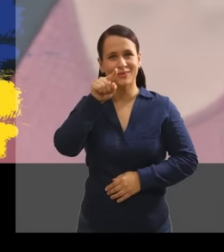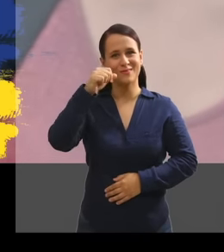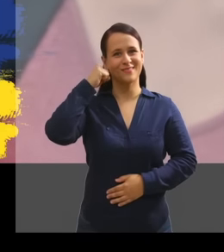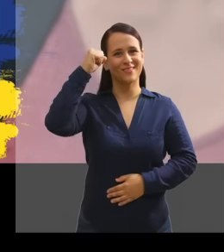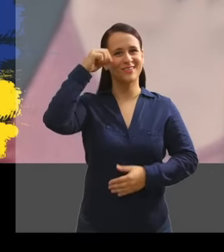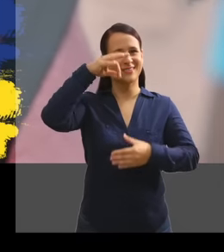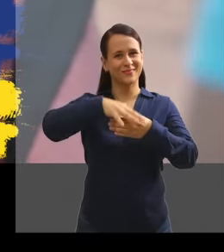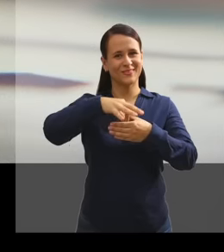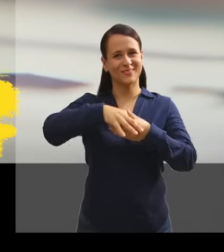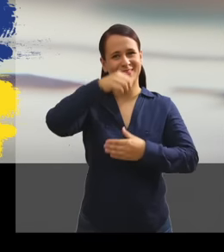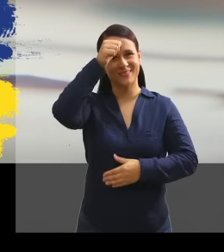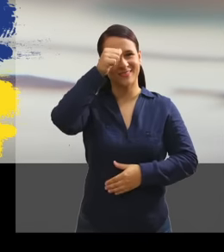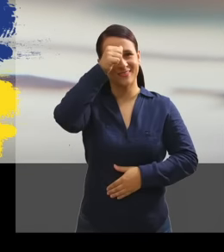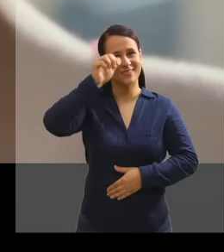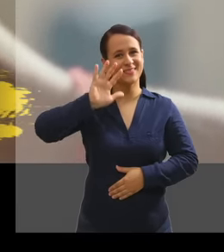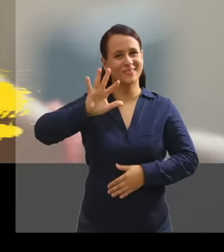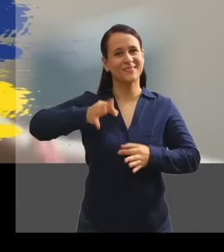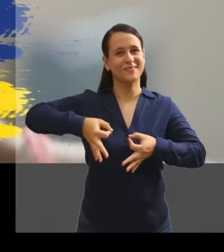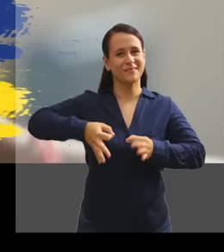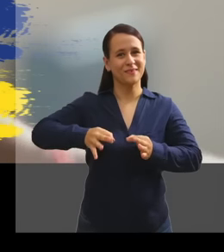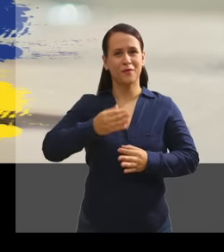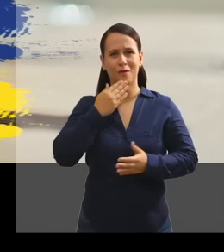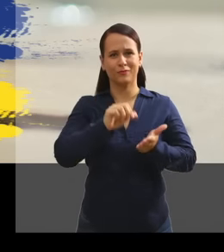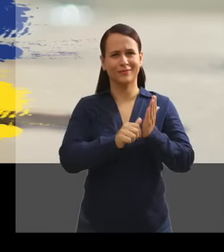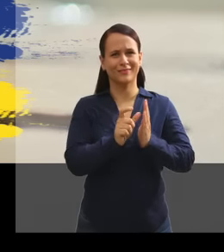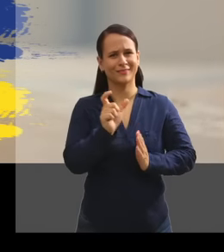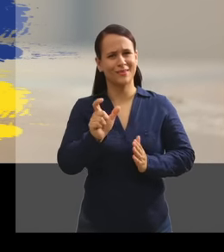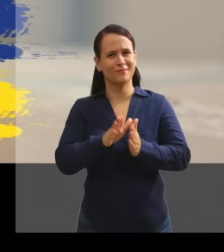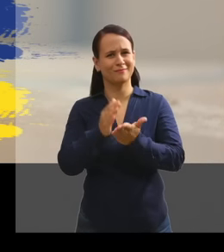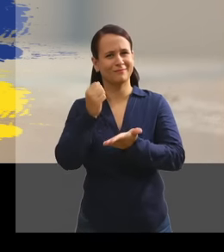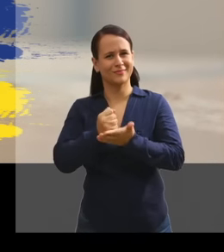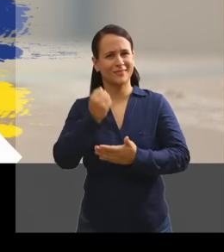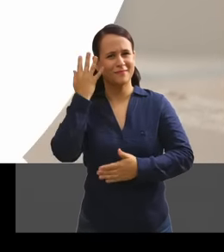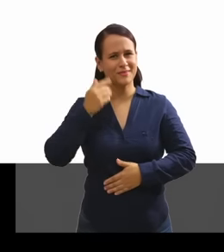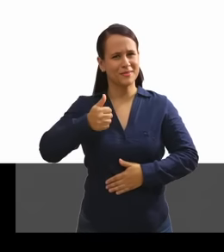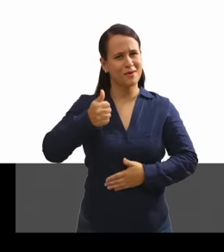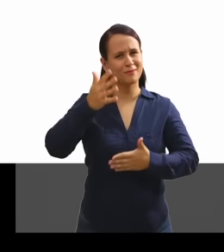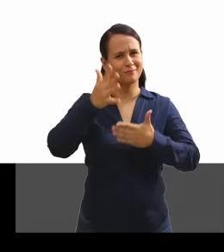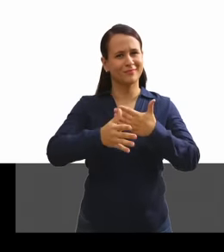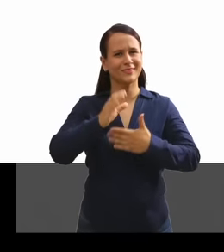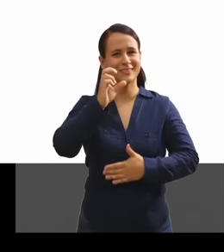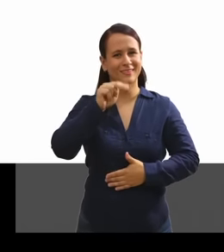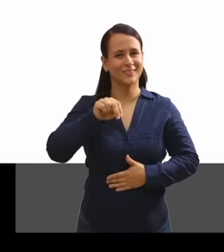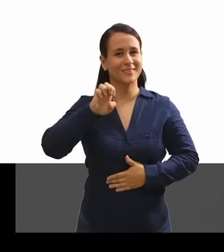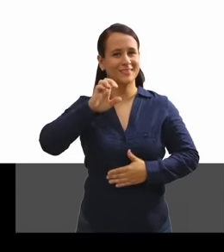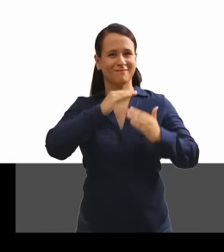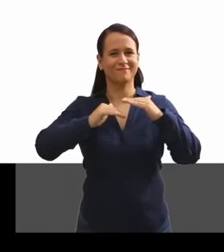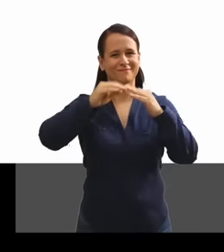Ejerce tu derecho al voto este 5 de febrero, presentando tu cédula o pasaporte vigente o caducado. CNE. La democracia está en ti.